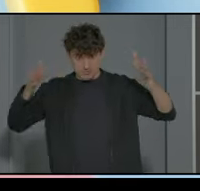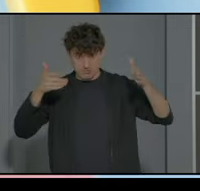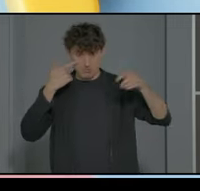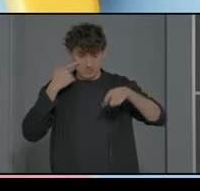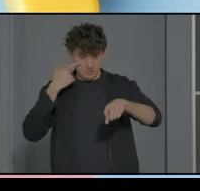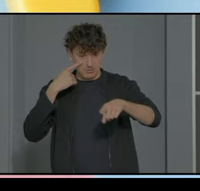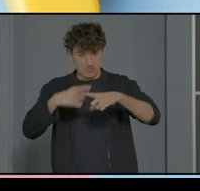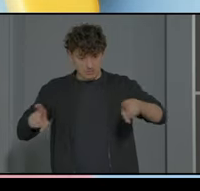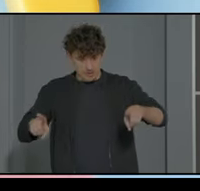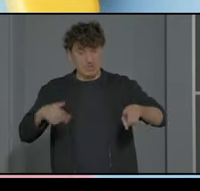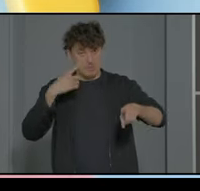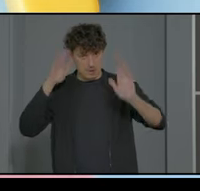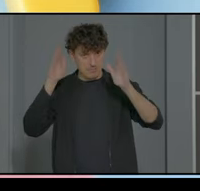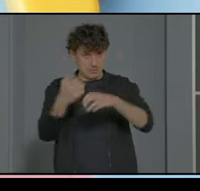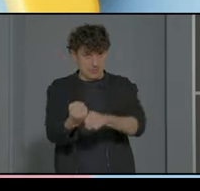vamos a trabajar con ello